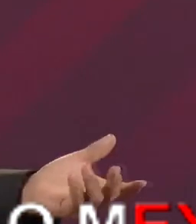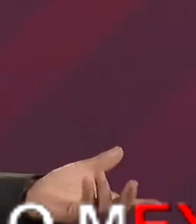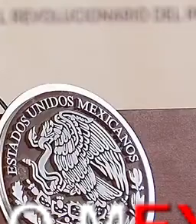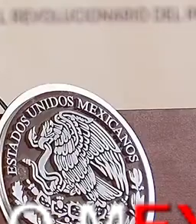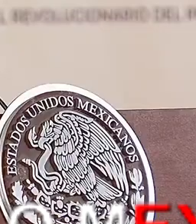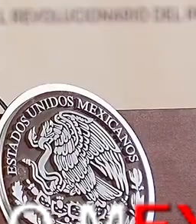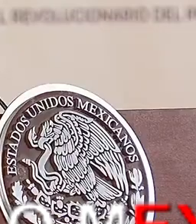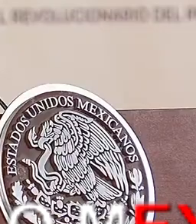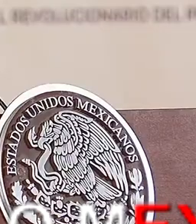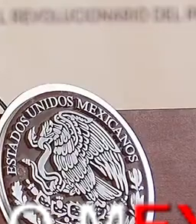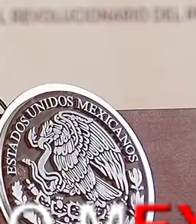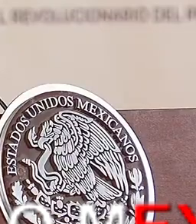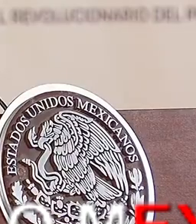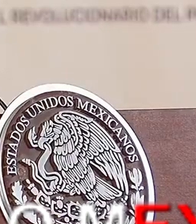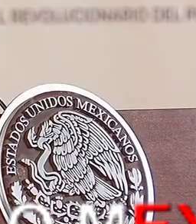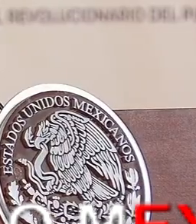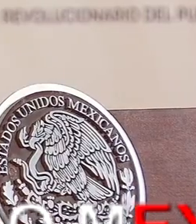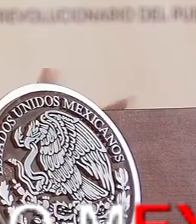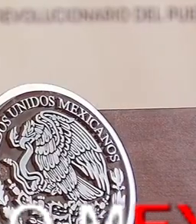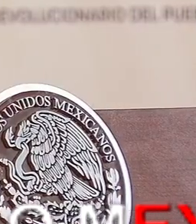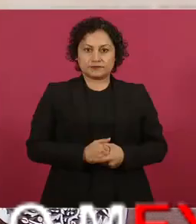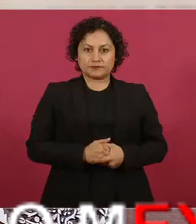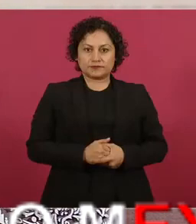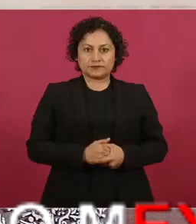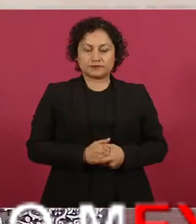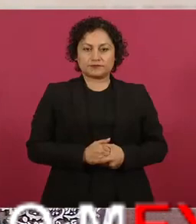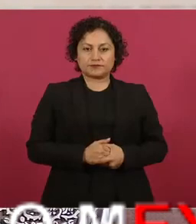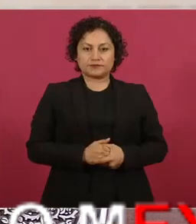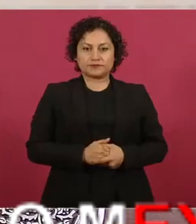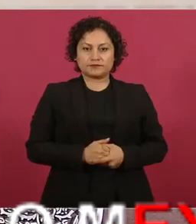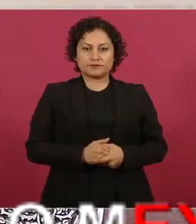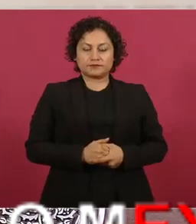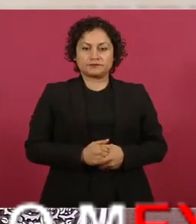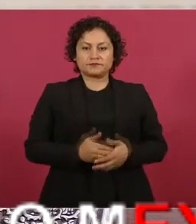conservador y qué soy de derecha y qué